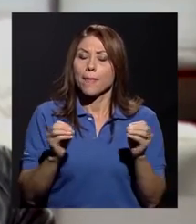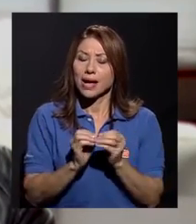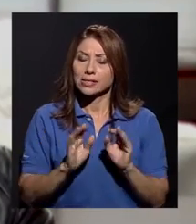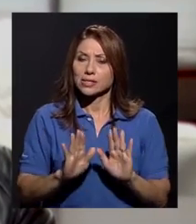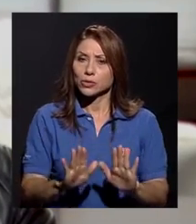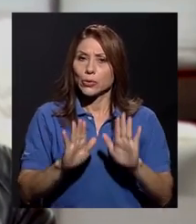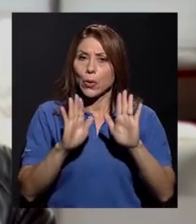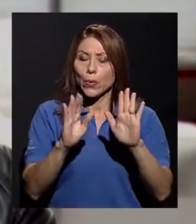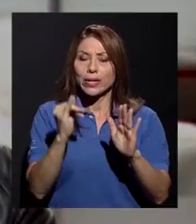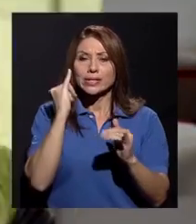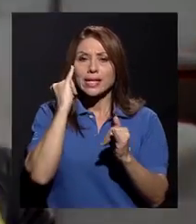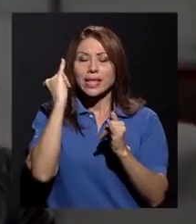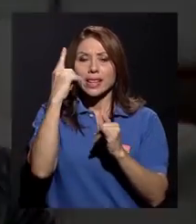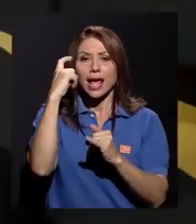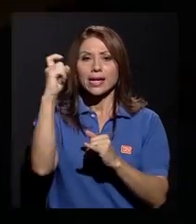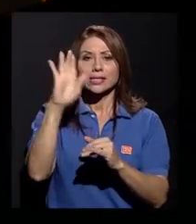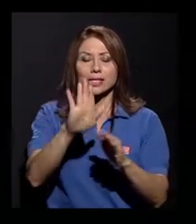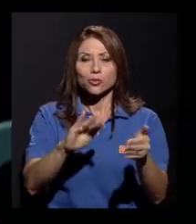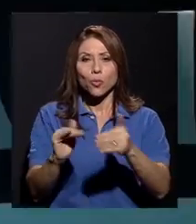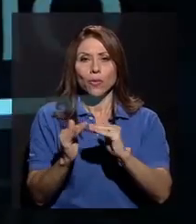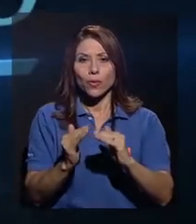ideales de su pueblo.